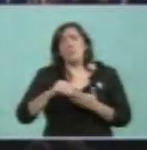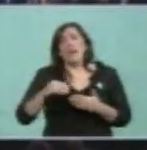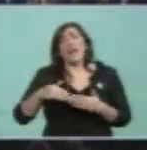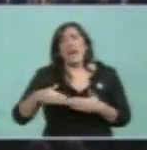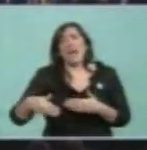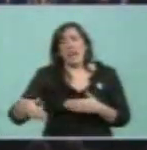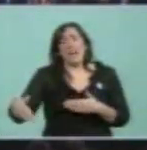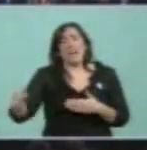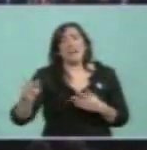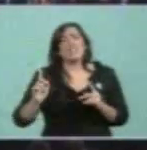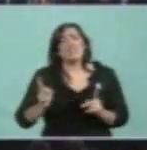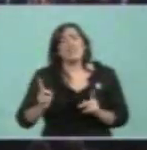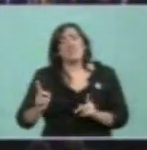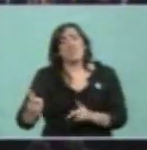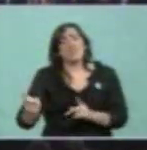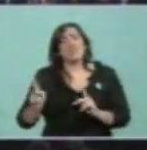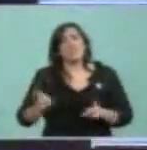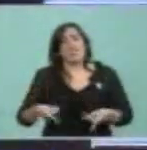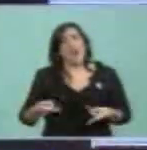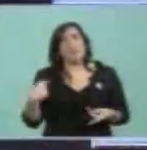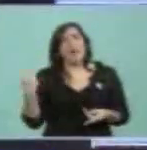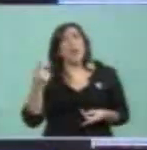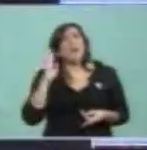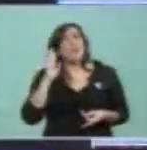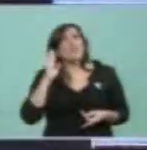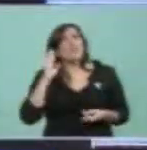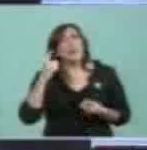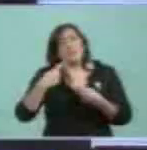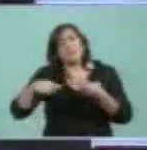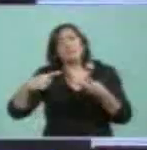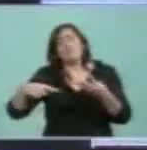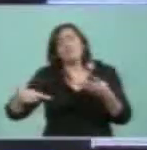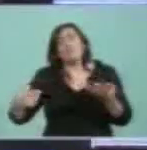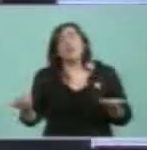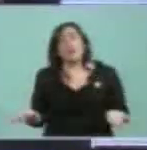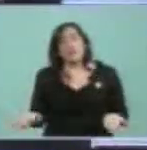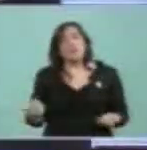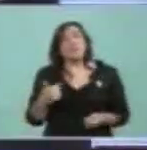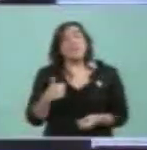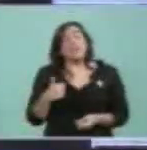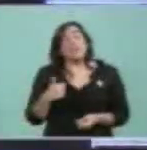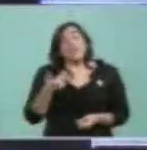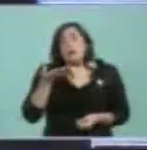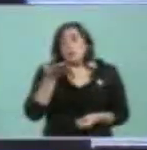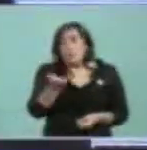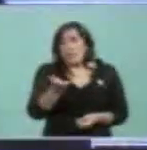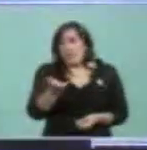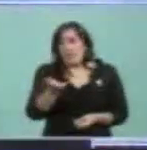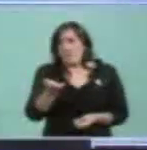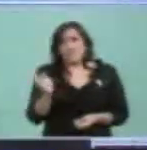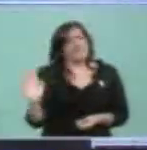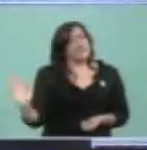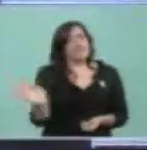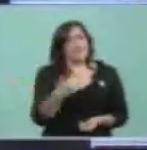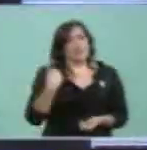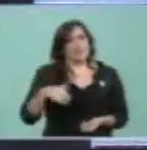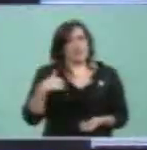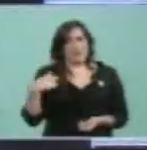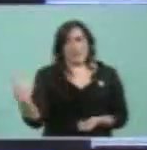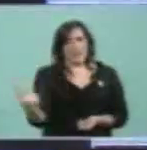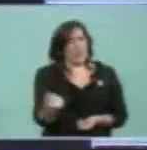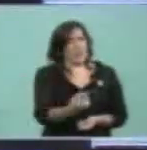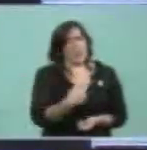escuchando. Por eso yo le pido a todos los argentinos,